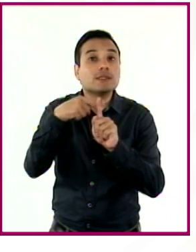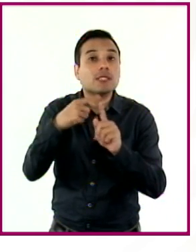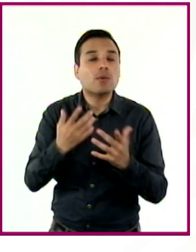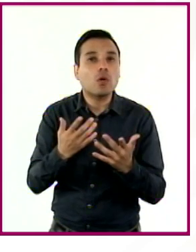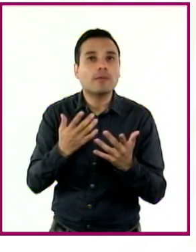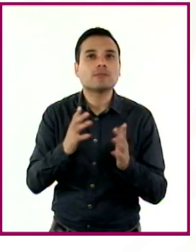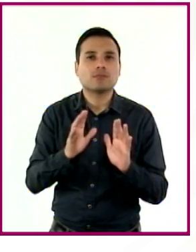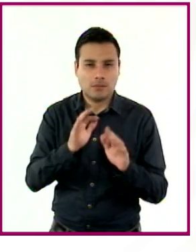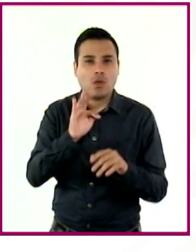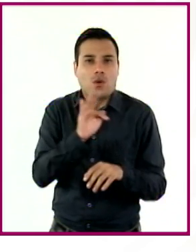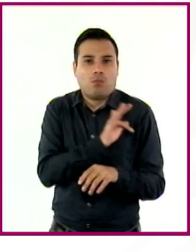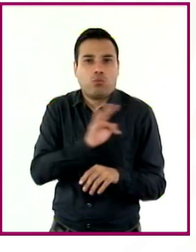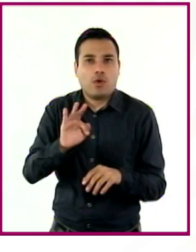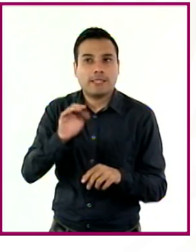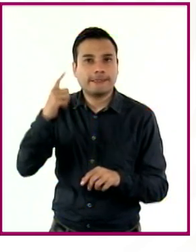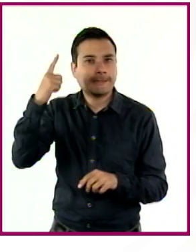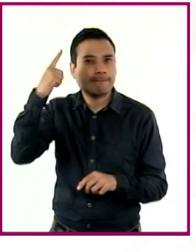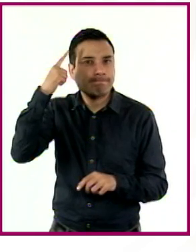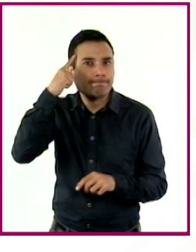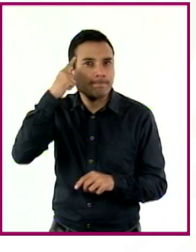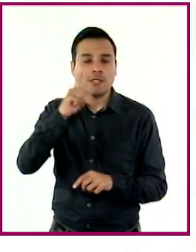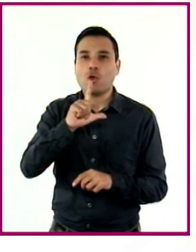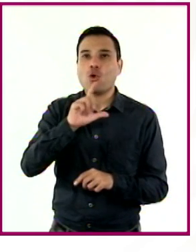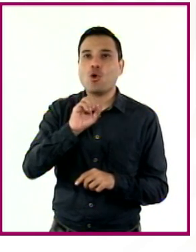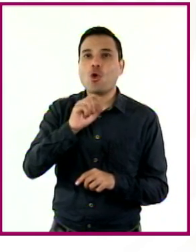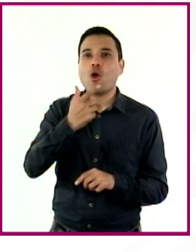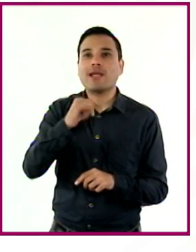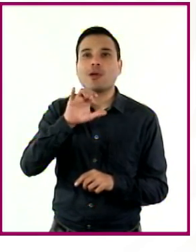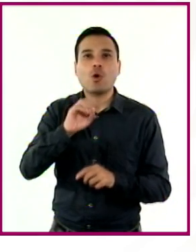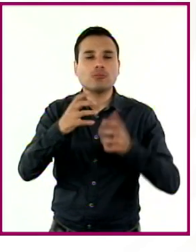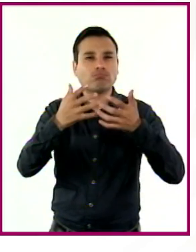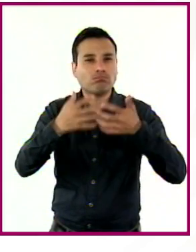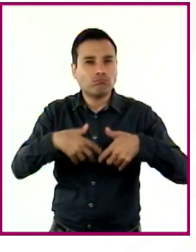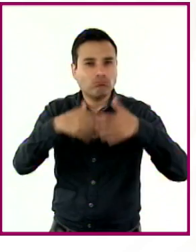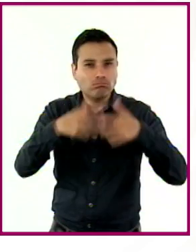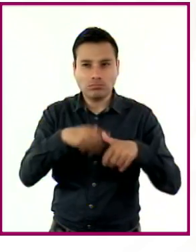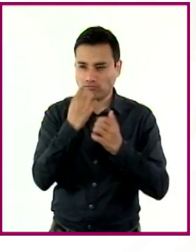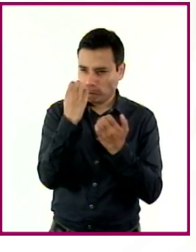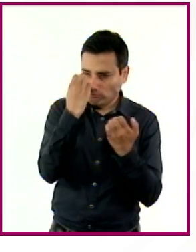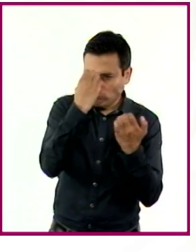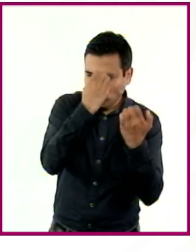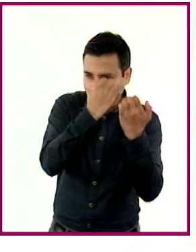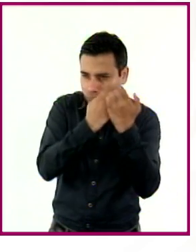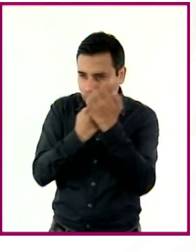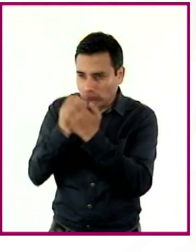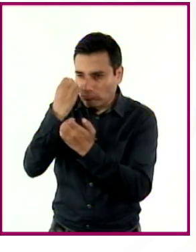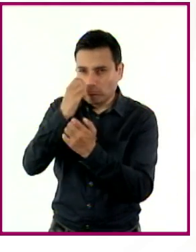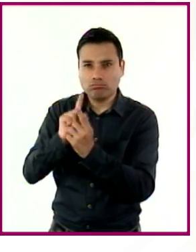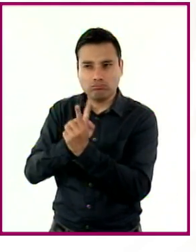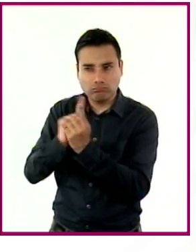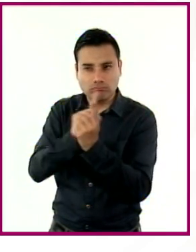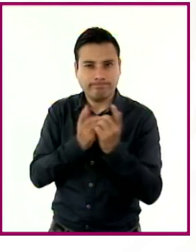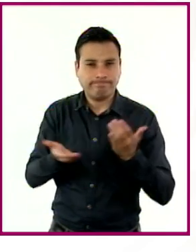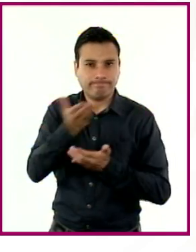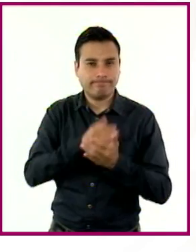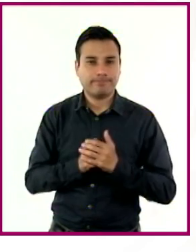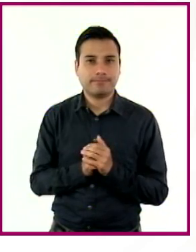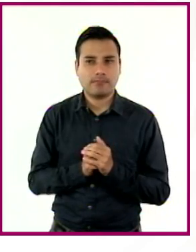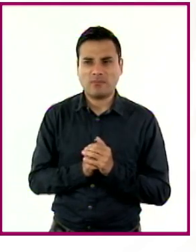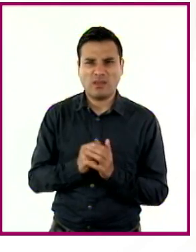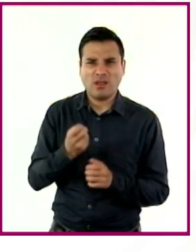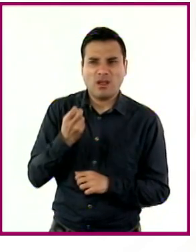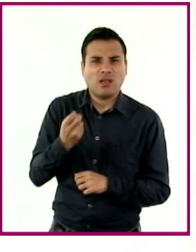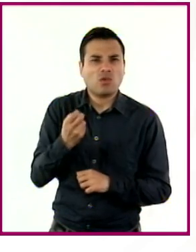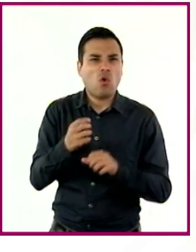lógico y el desarrollo de un juicio crítico. Todo lo anterior es posible fortalecerlo,